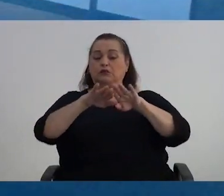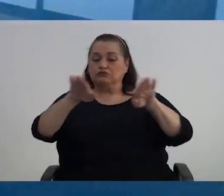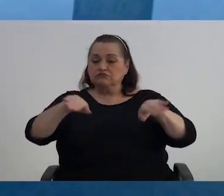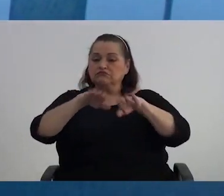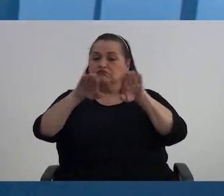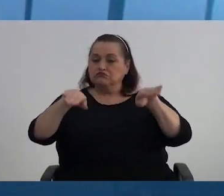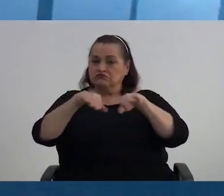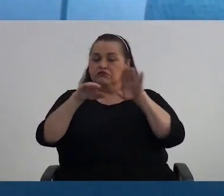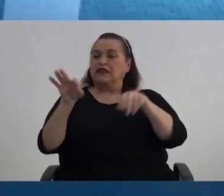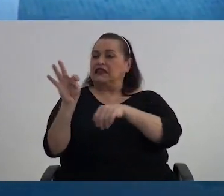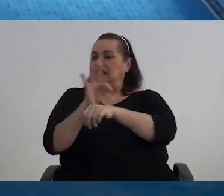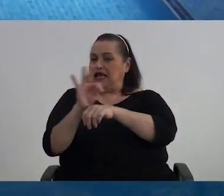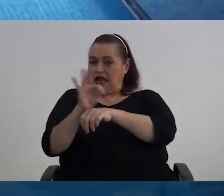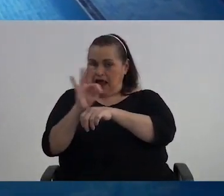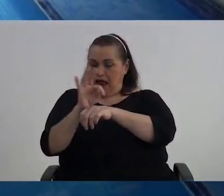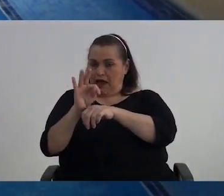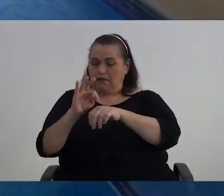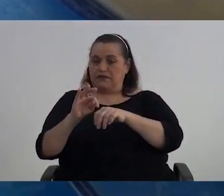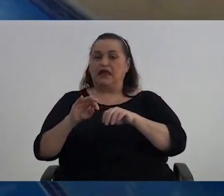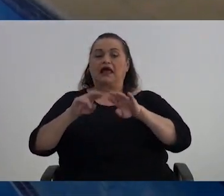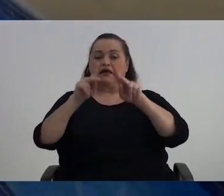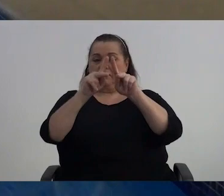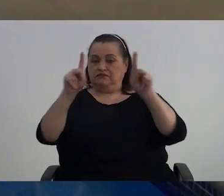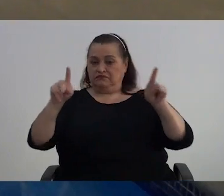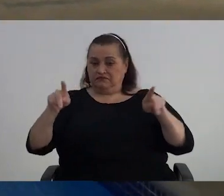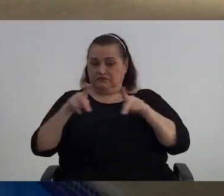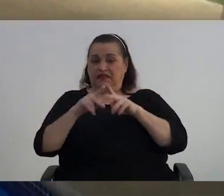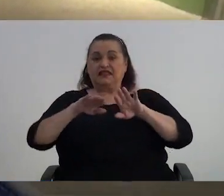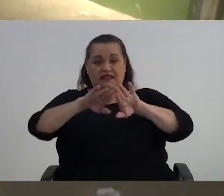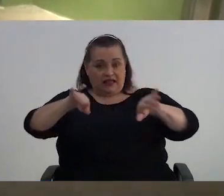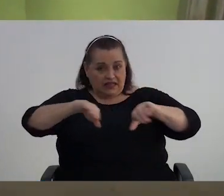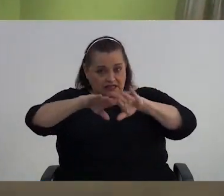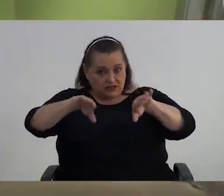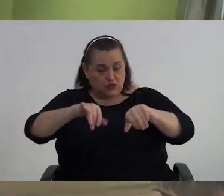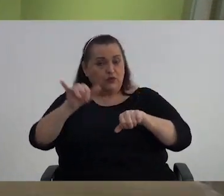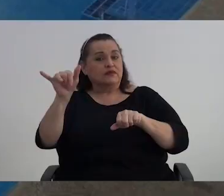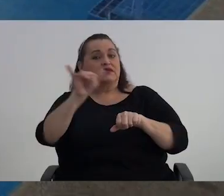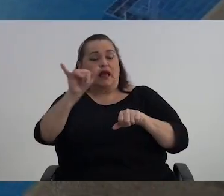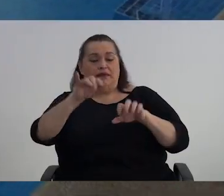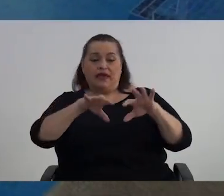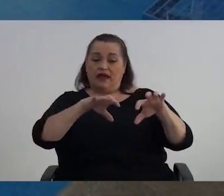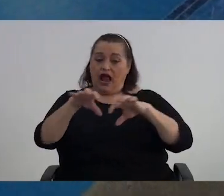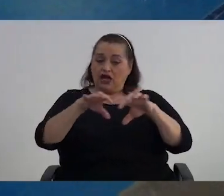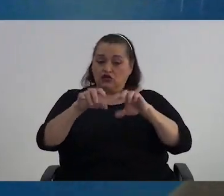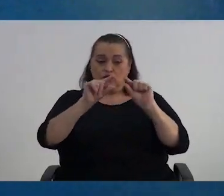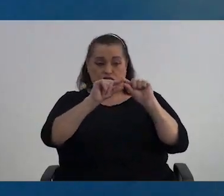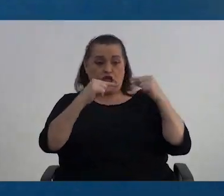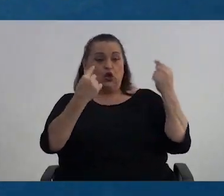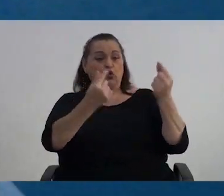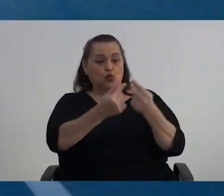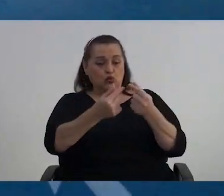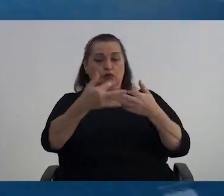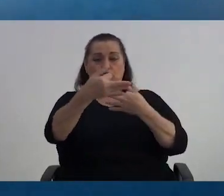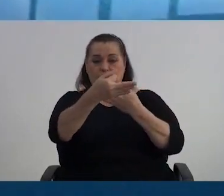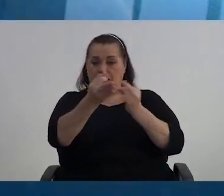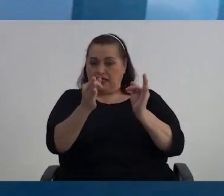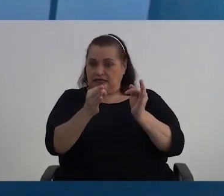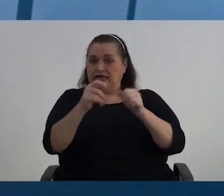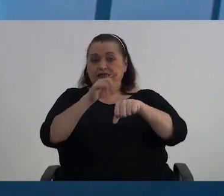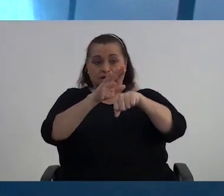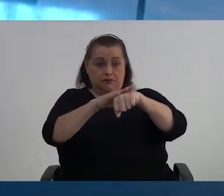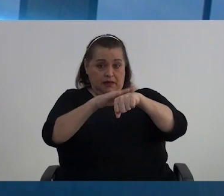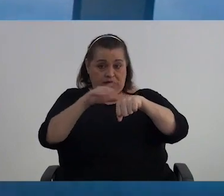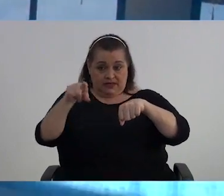tipo de terapia en natación, asimismo acciones grupales con talleres que les ha permitido